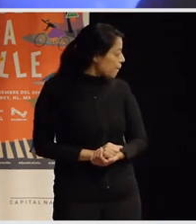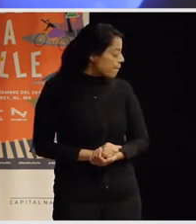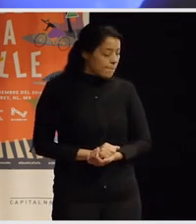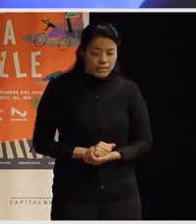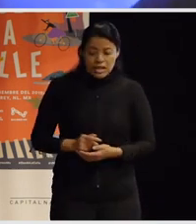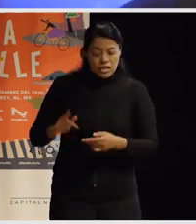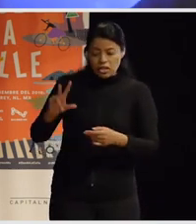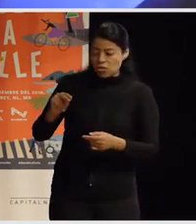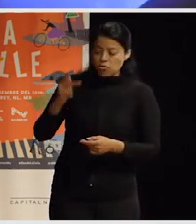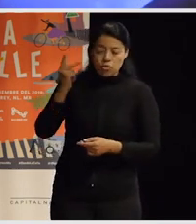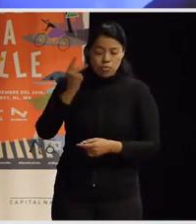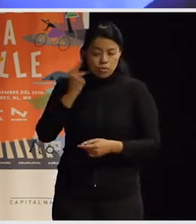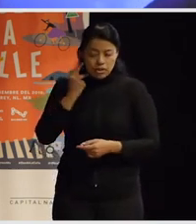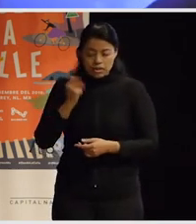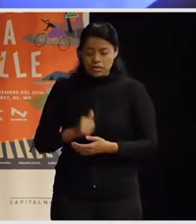políticos